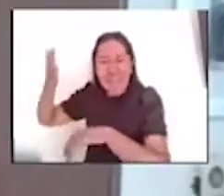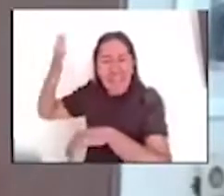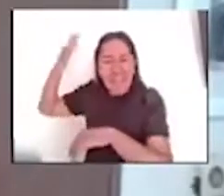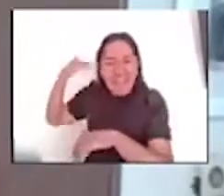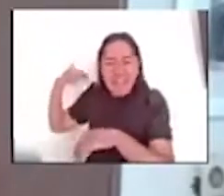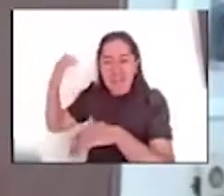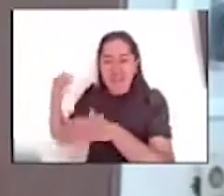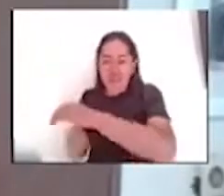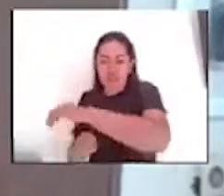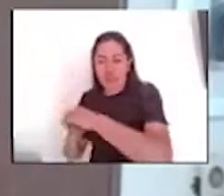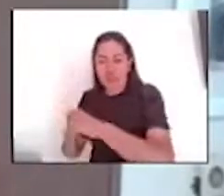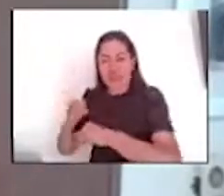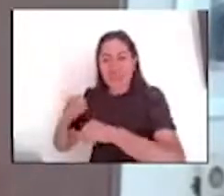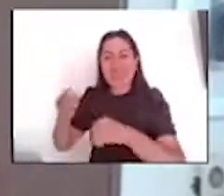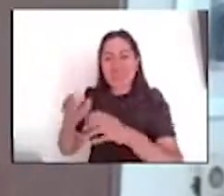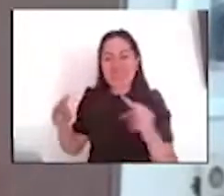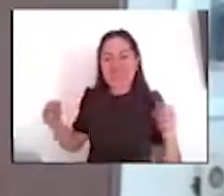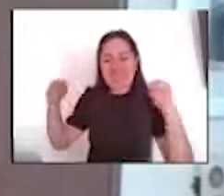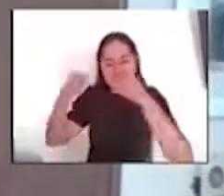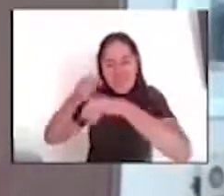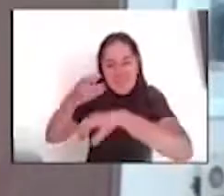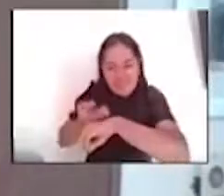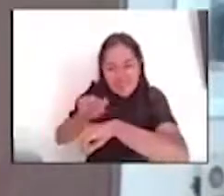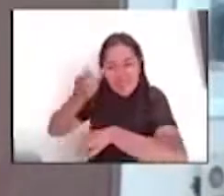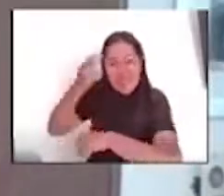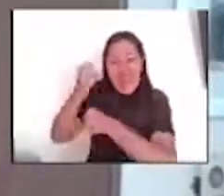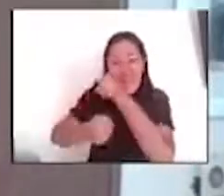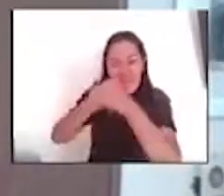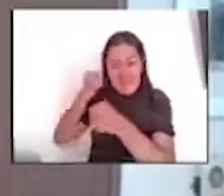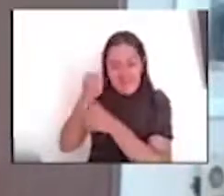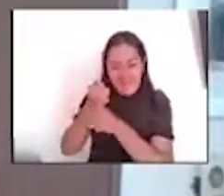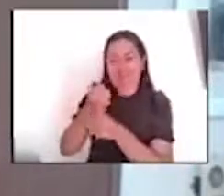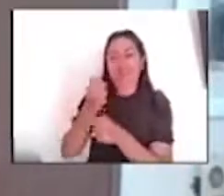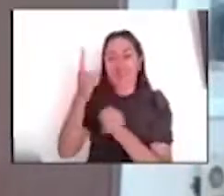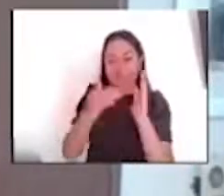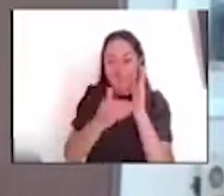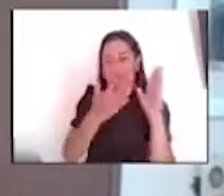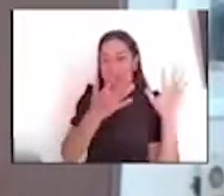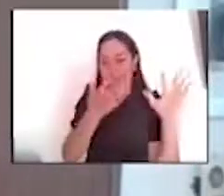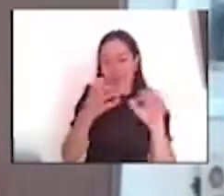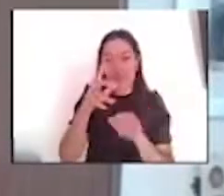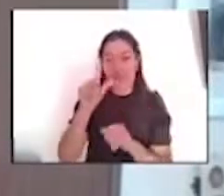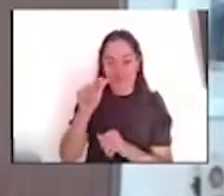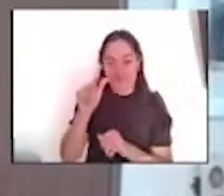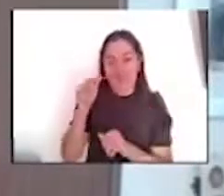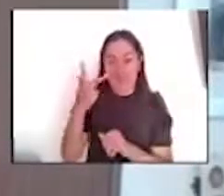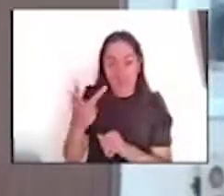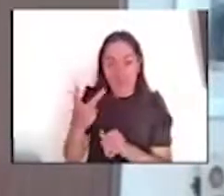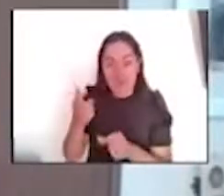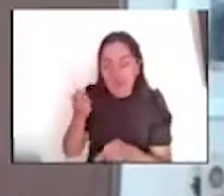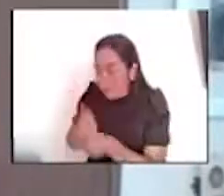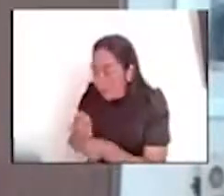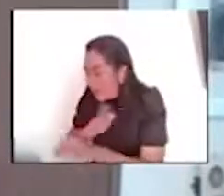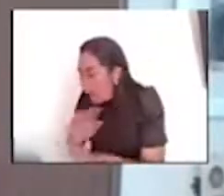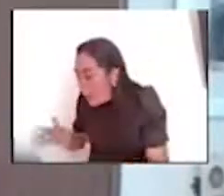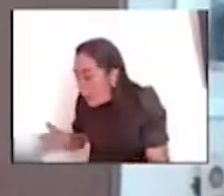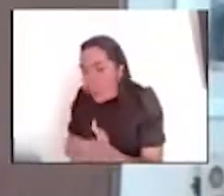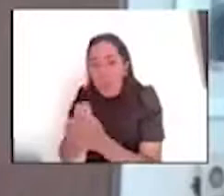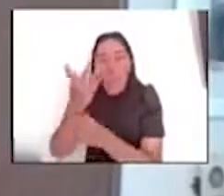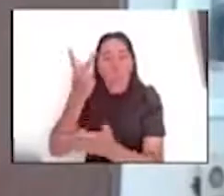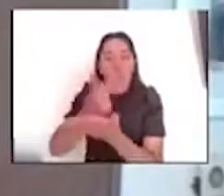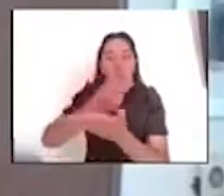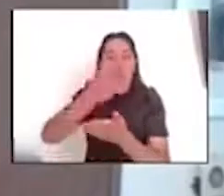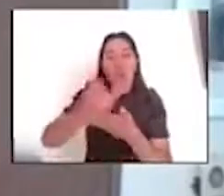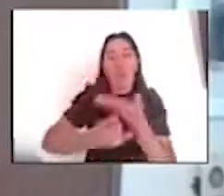Templo Mayor, ¿no? En el 78, y se crea este gran proyecto. Y aquí lo interesante fue la toma de